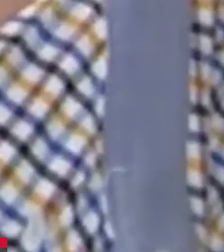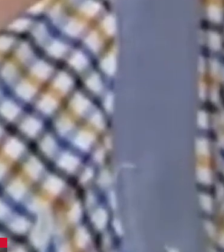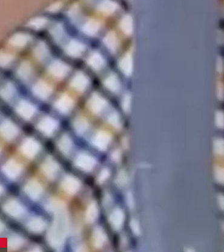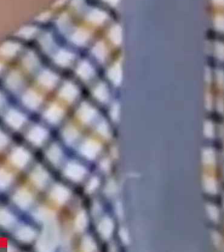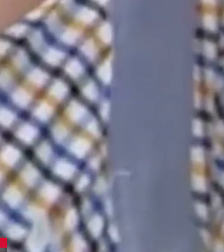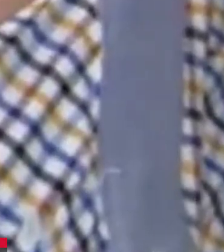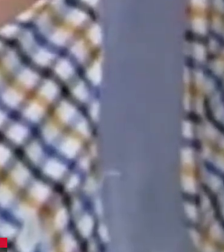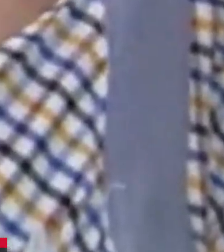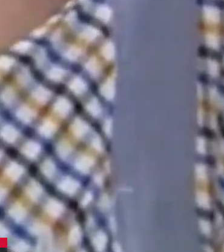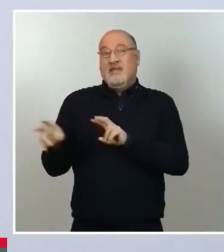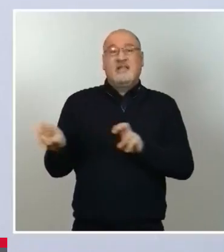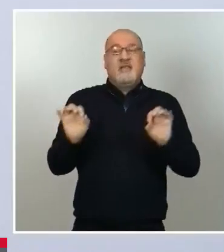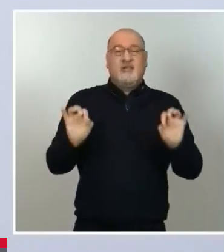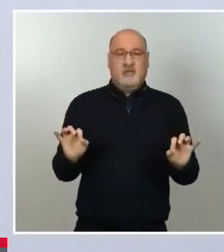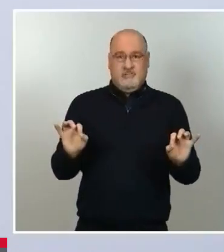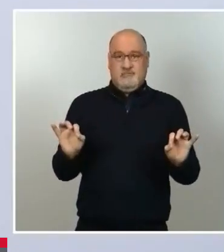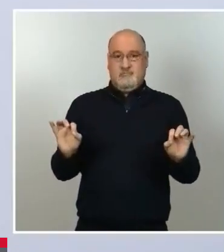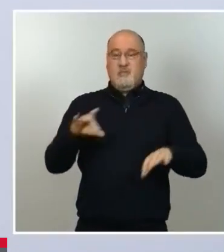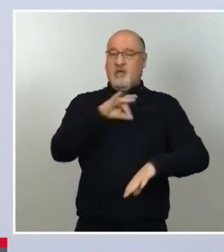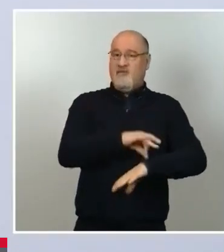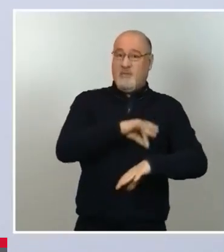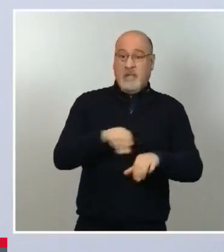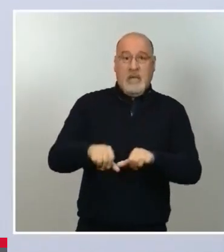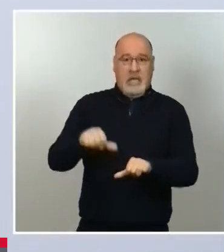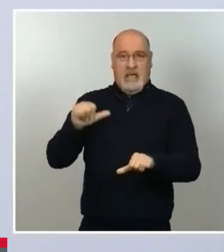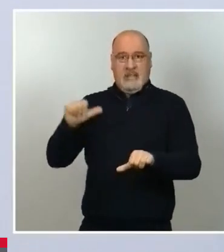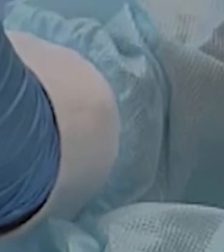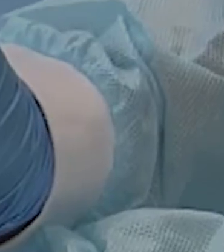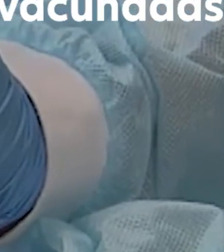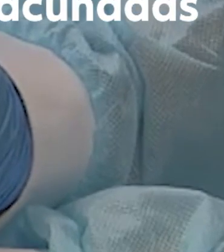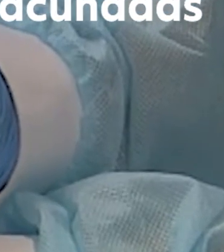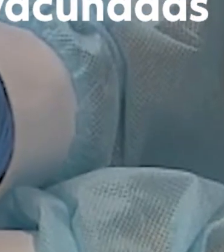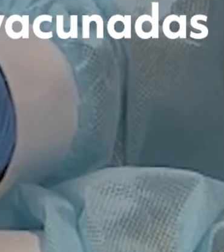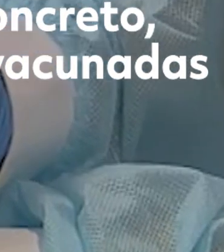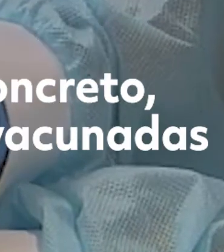con enfermedades anteriores que siguen emergiendo y aflorando.